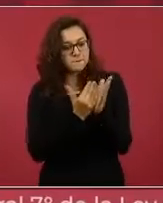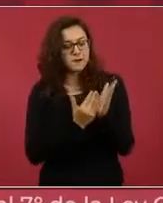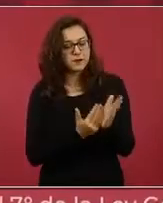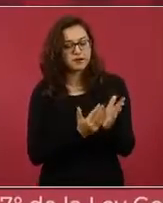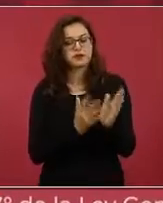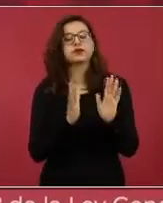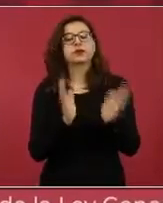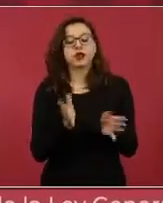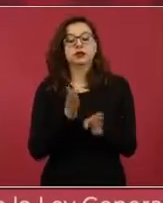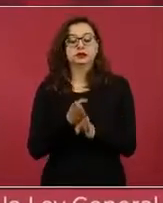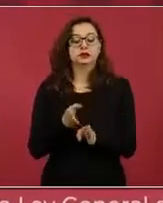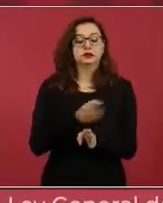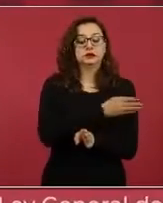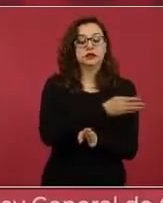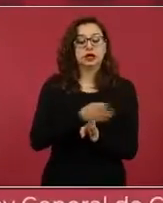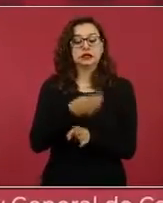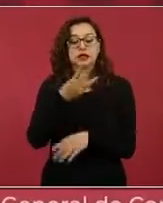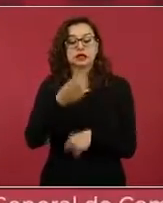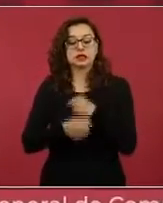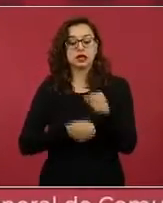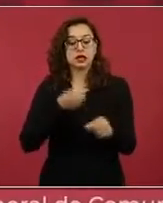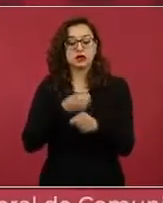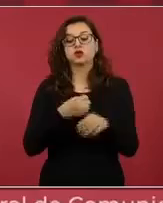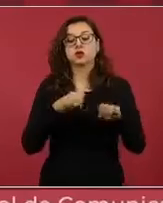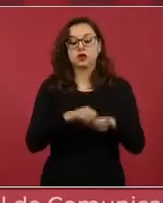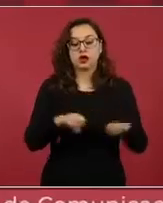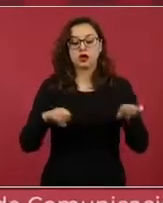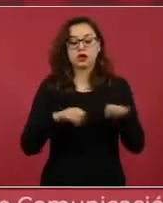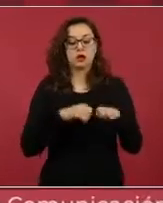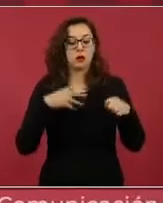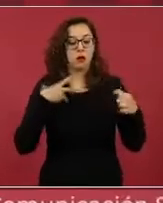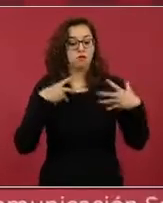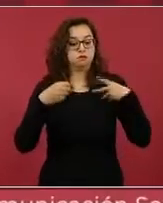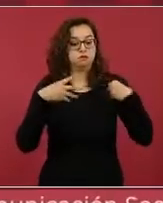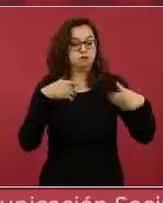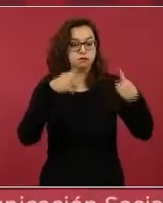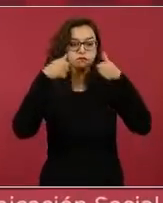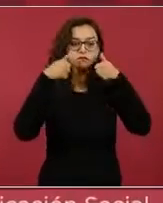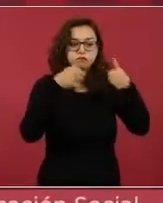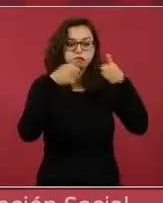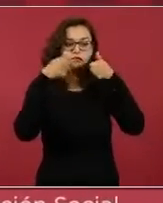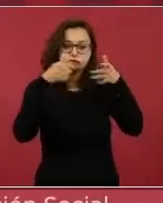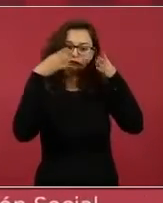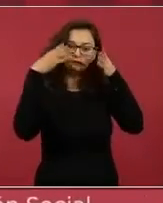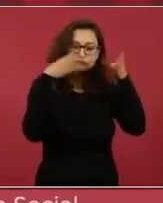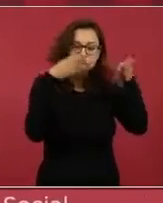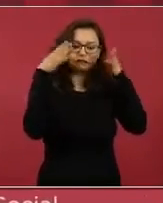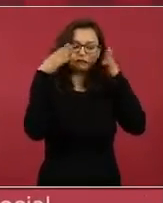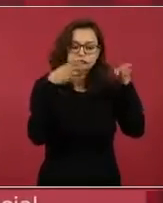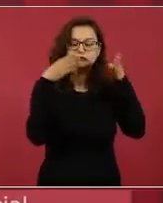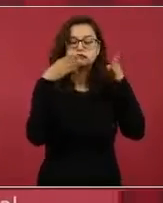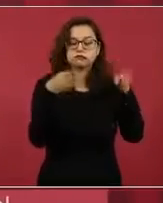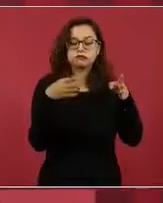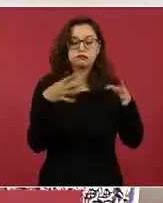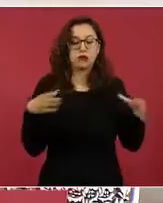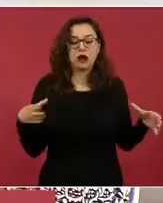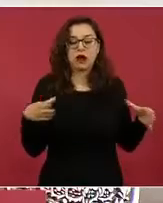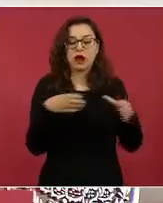trabajamos para enfrentar la pandemia, todas las